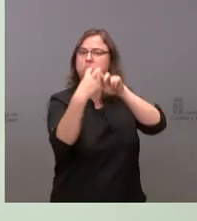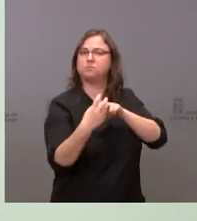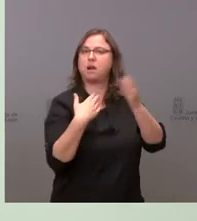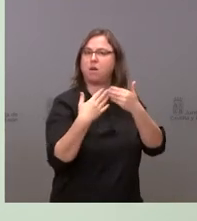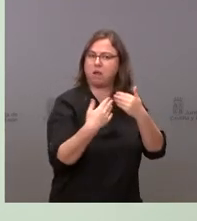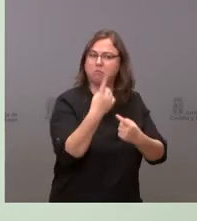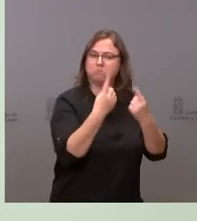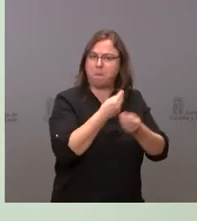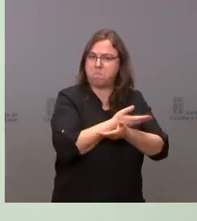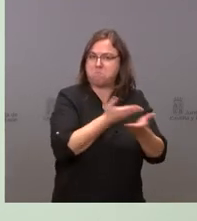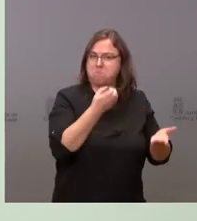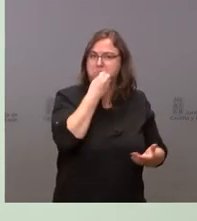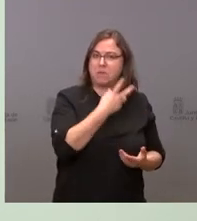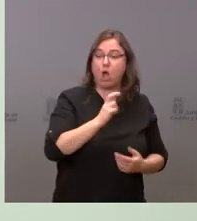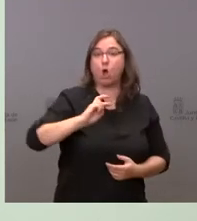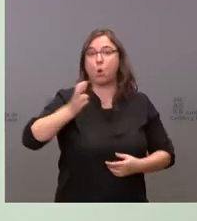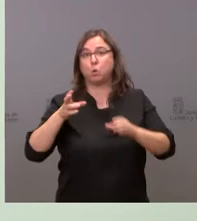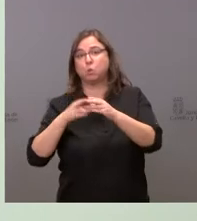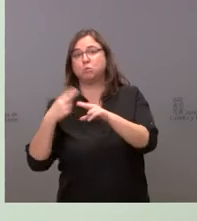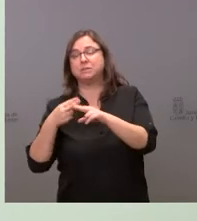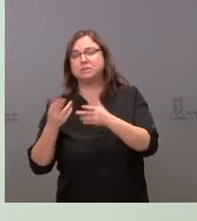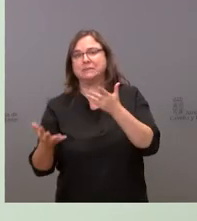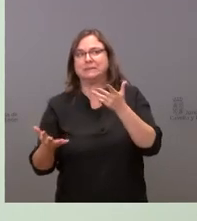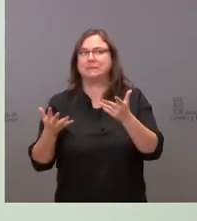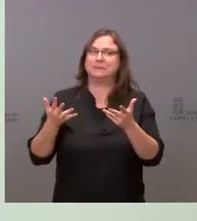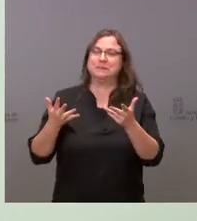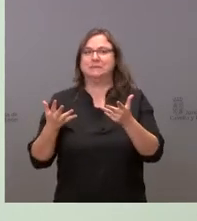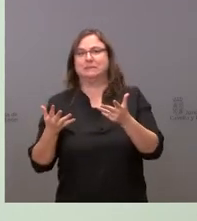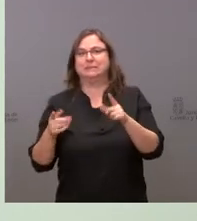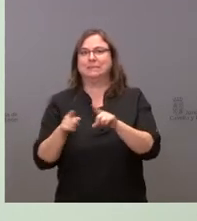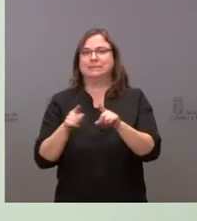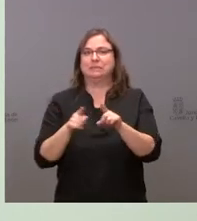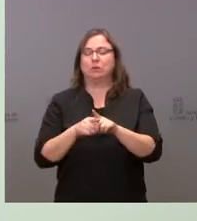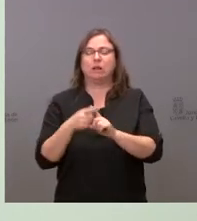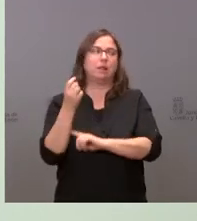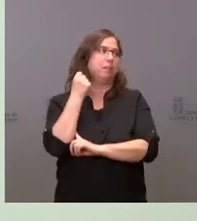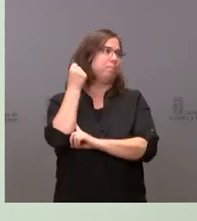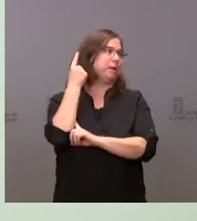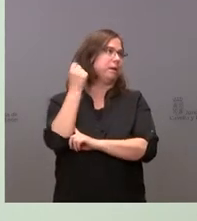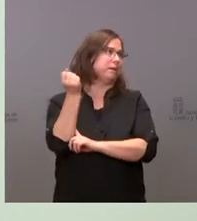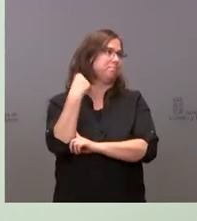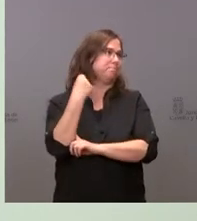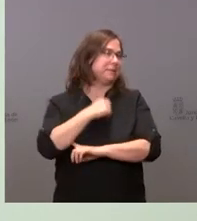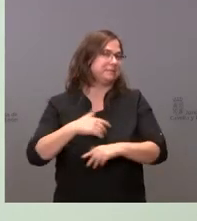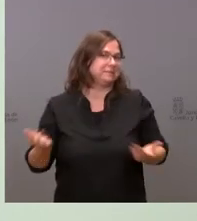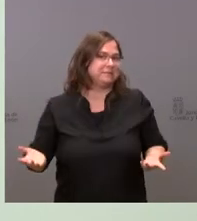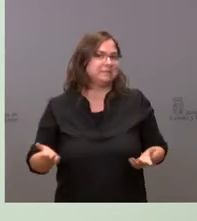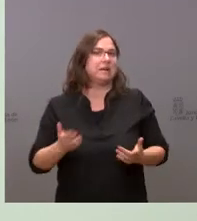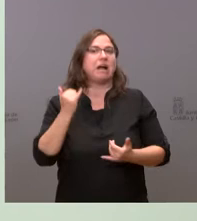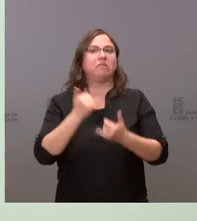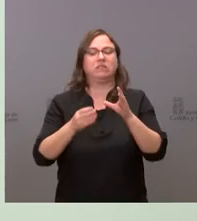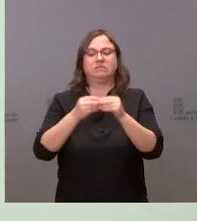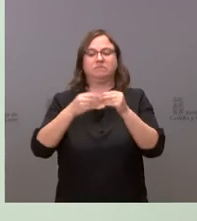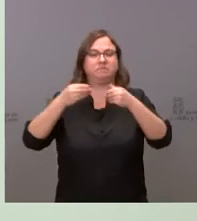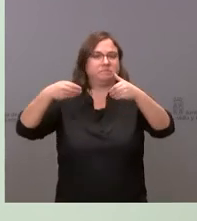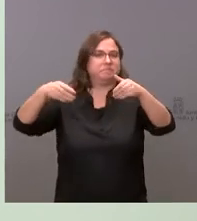Otras que, bueno, pues les ha entrado por un oído y les ha salido por otro y se han desentendido